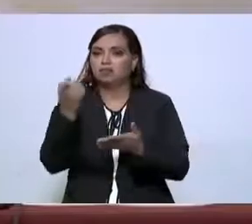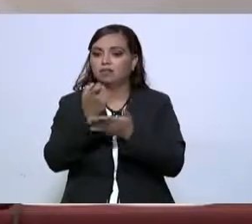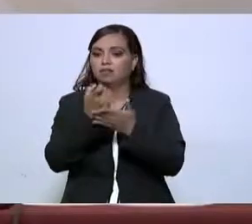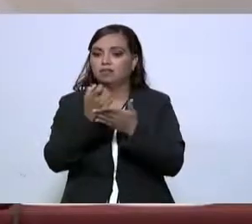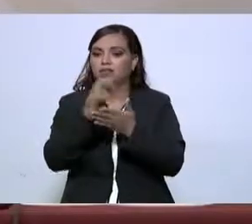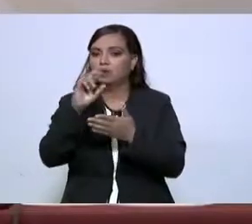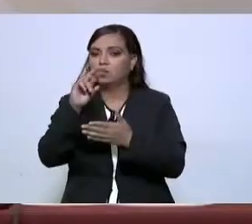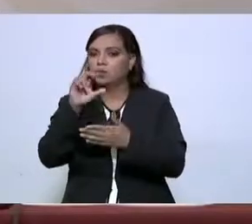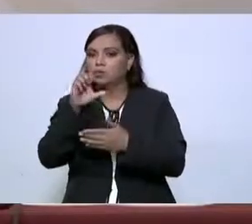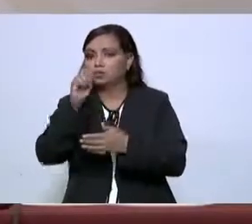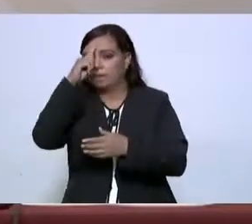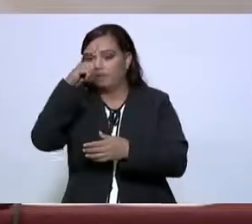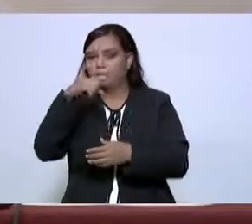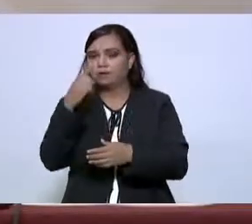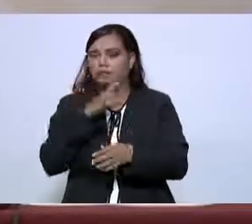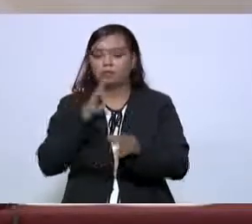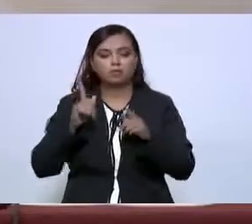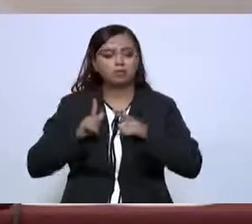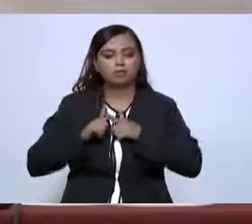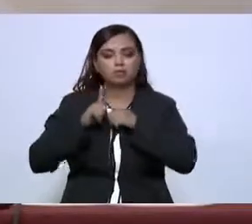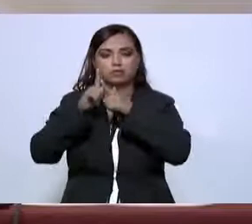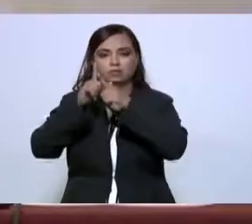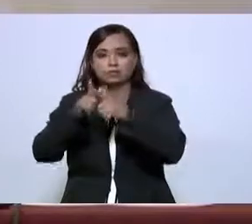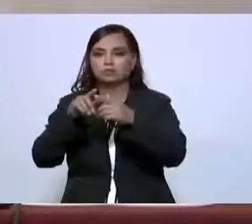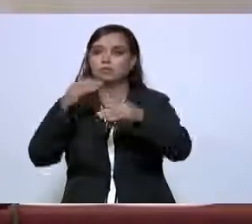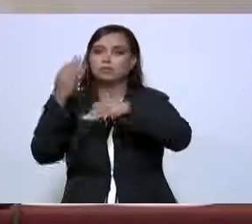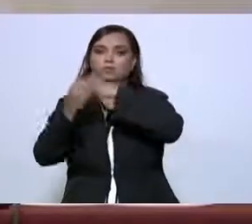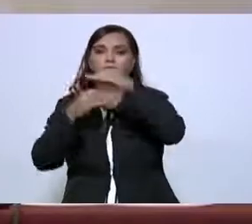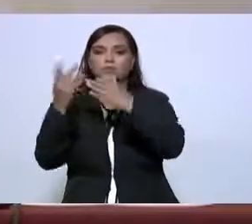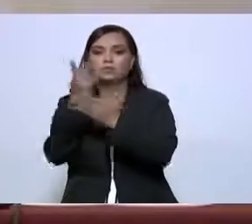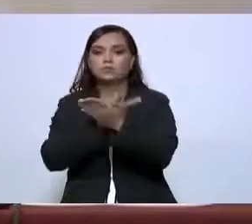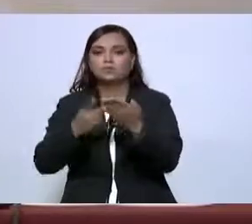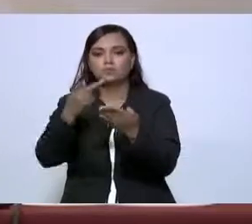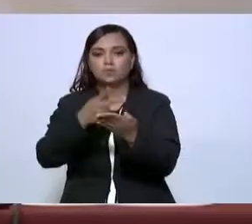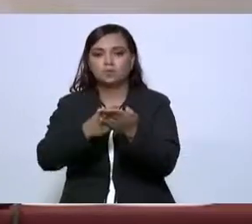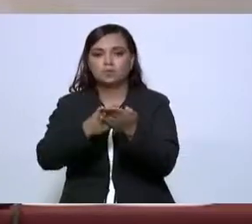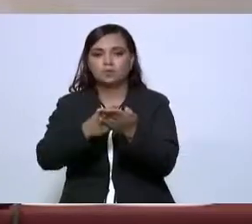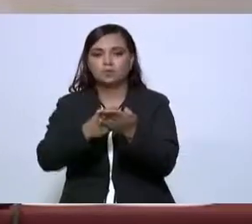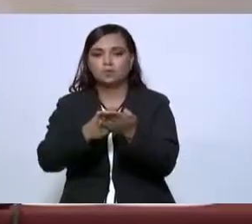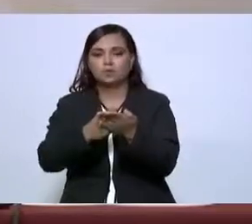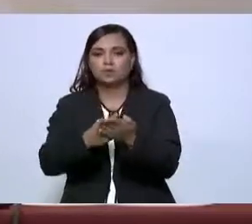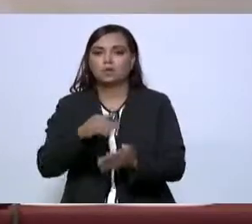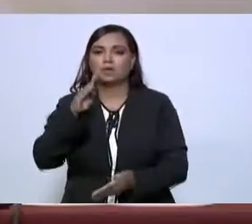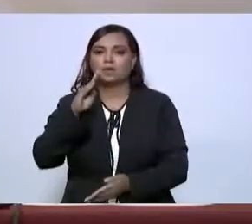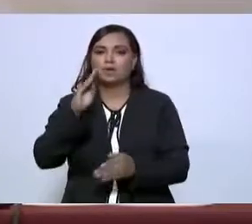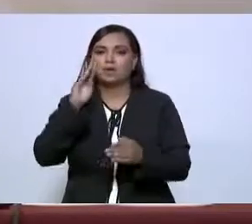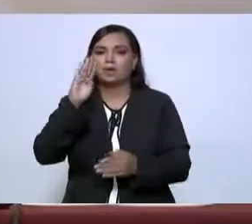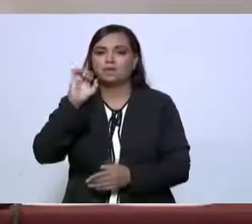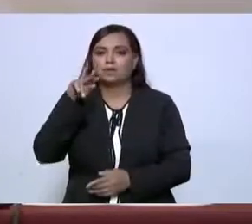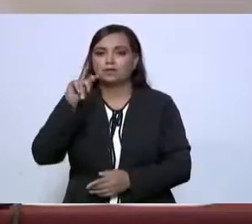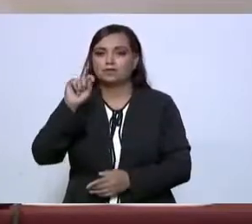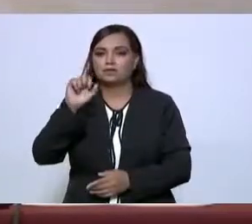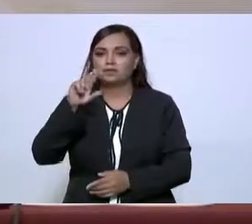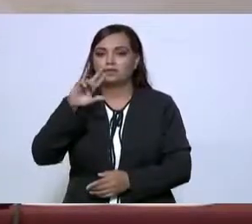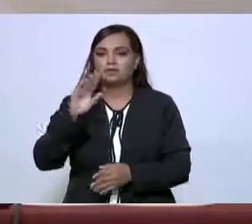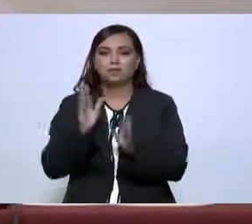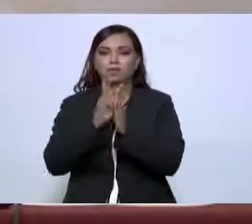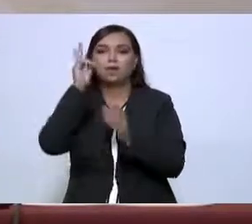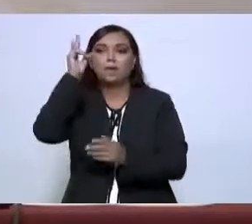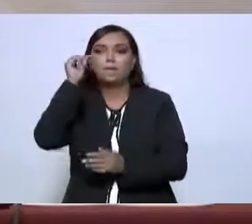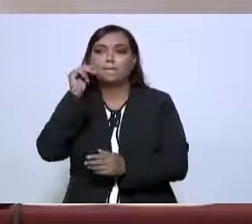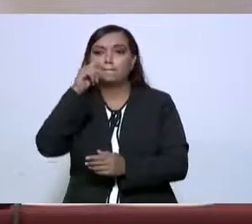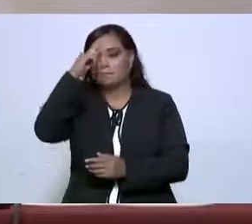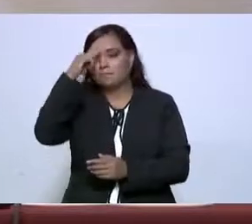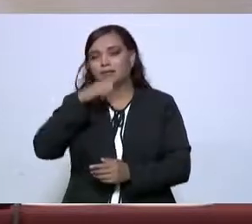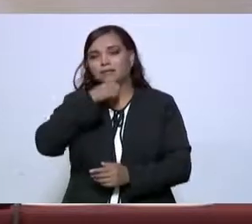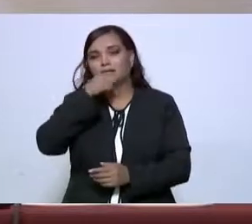para que continúen todos los programas de bienestar. La pensión a los